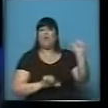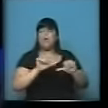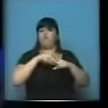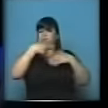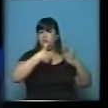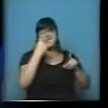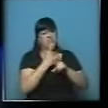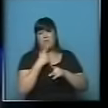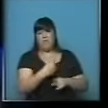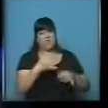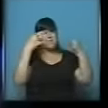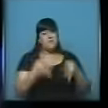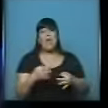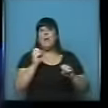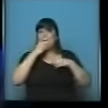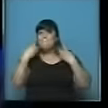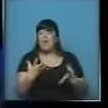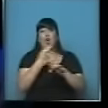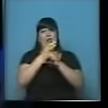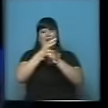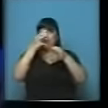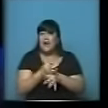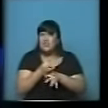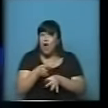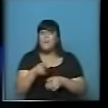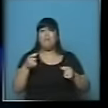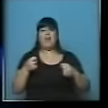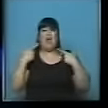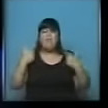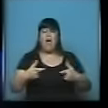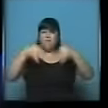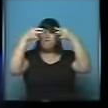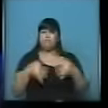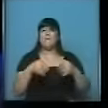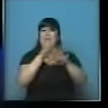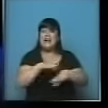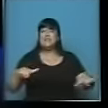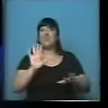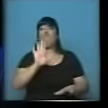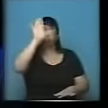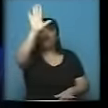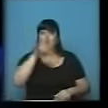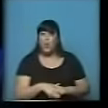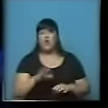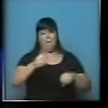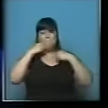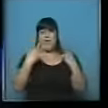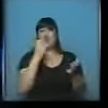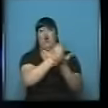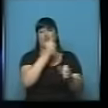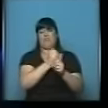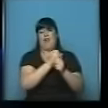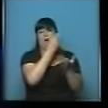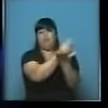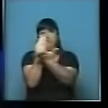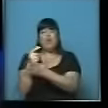de lograr la mejor educación, es la única garantía que nuestros chicos vayan a tener los mejores trabajos del siglo XXI. Que todos nos